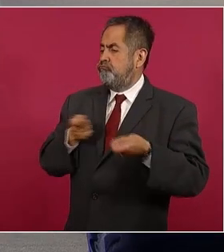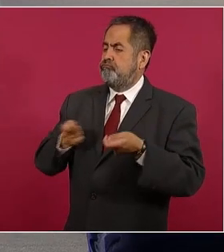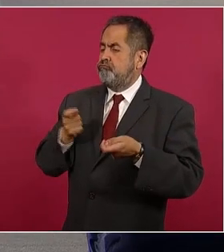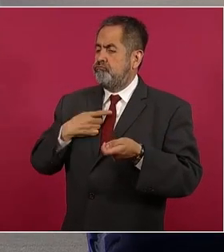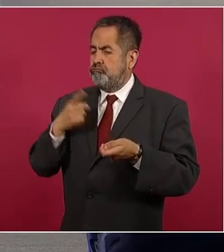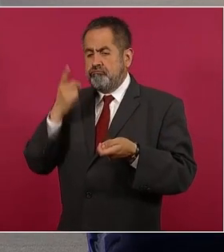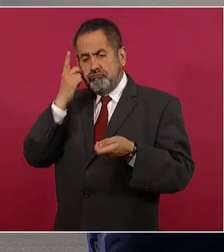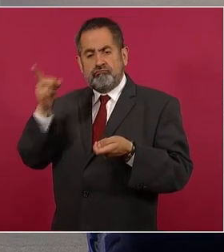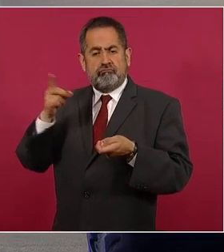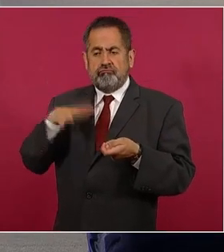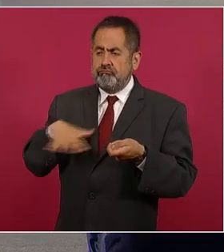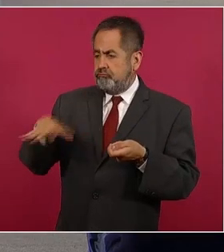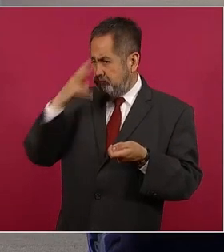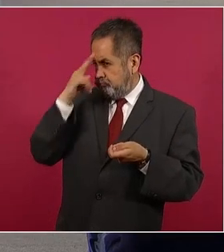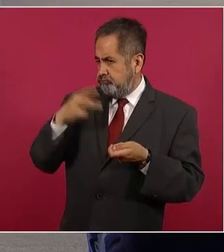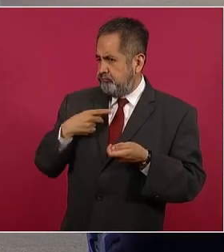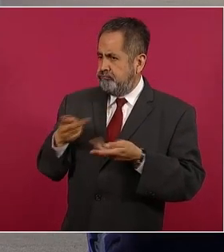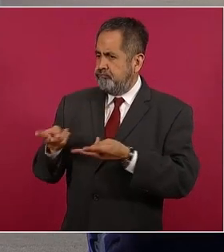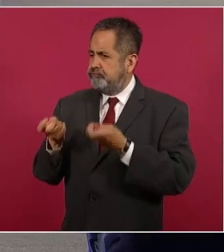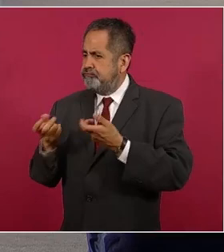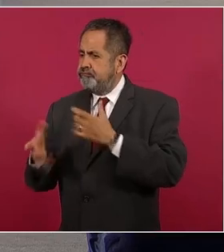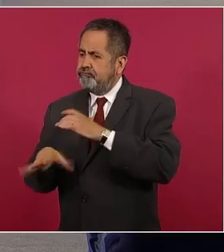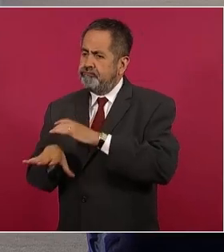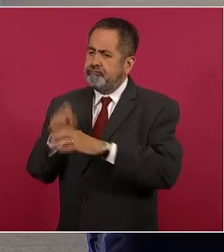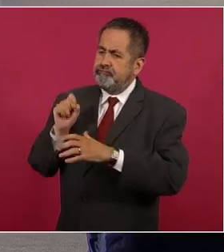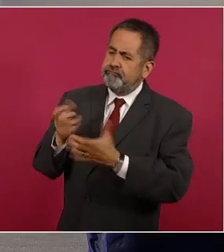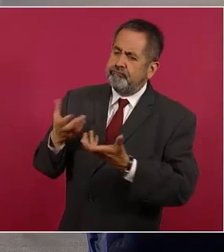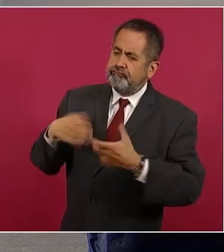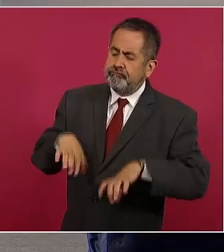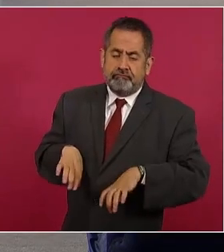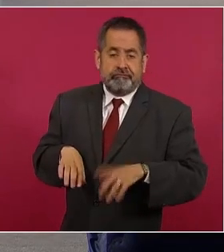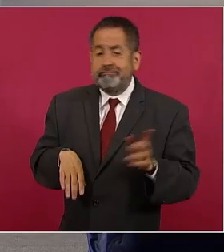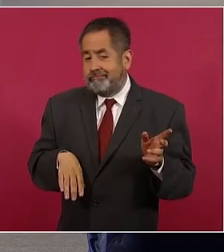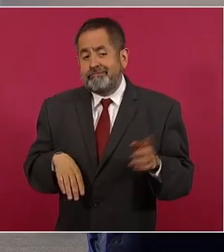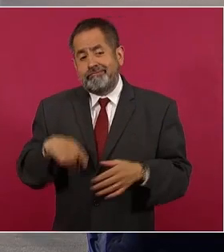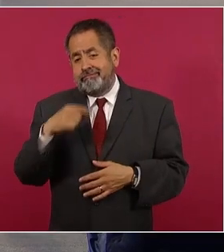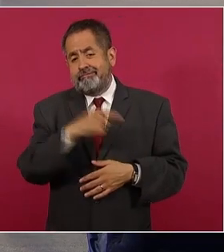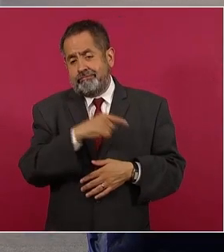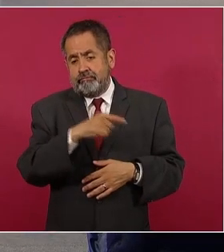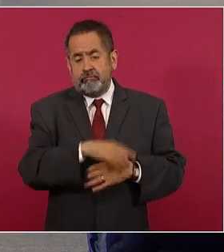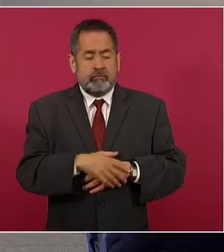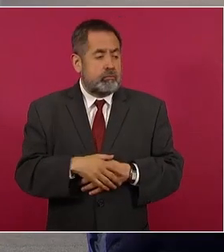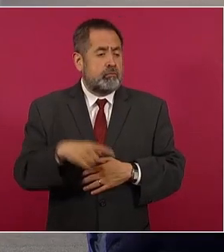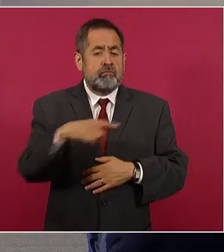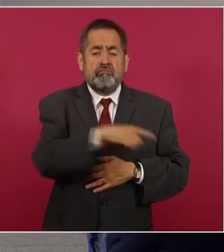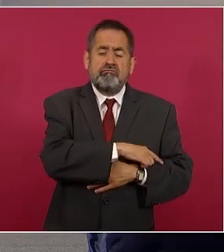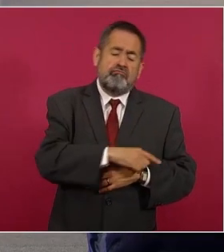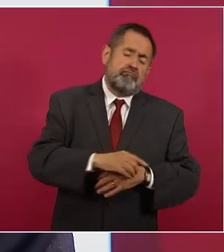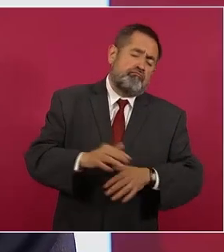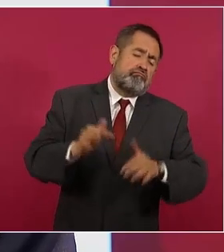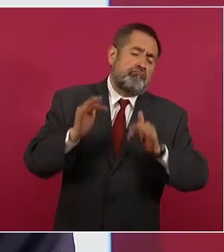saquear o estaban muy a gusto